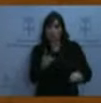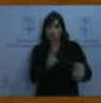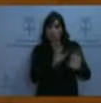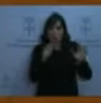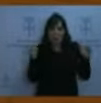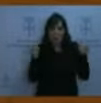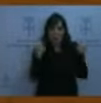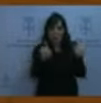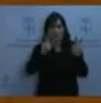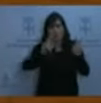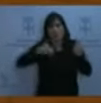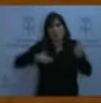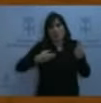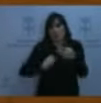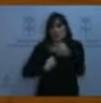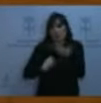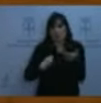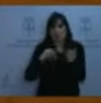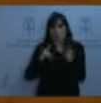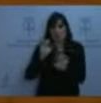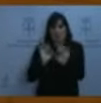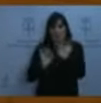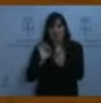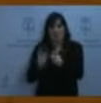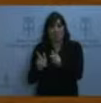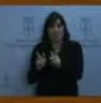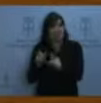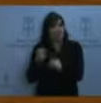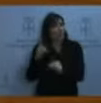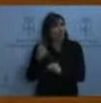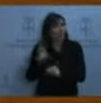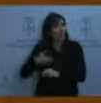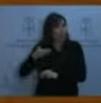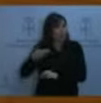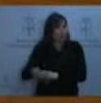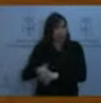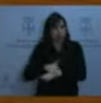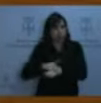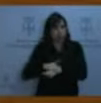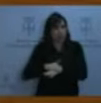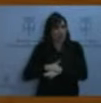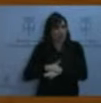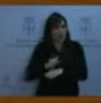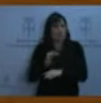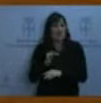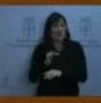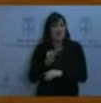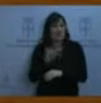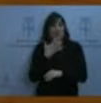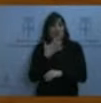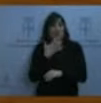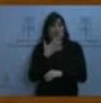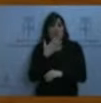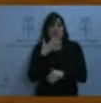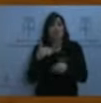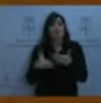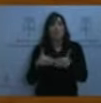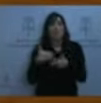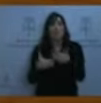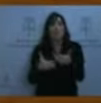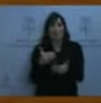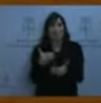tema fundamental. De hecho, ¿qué sucede con el kafkiano proceso que hay en Cataluña?